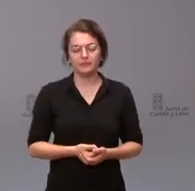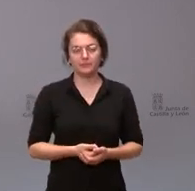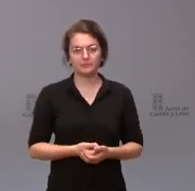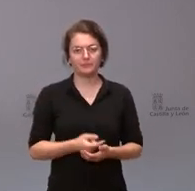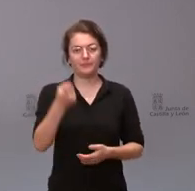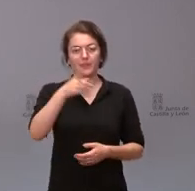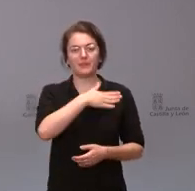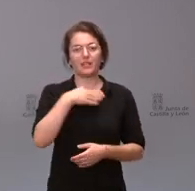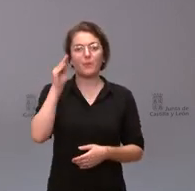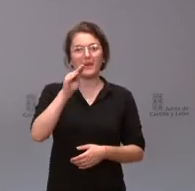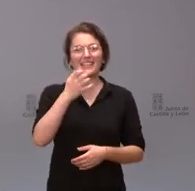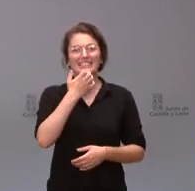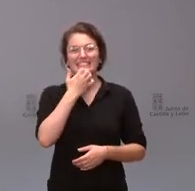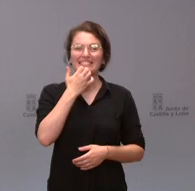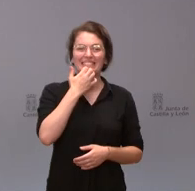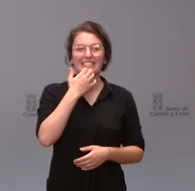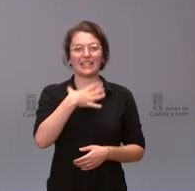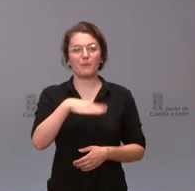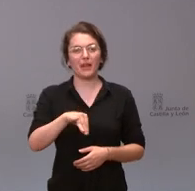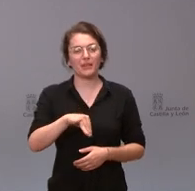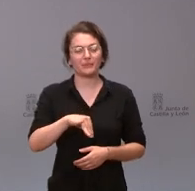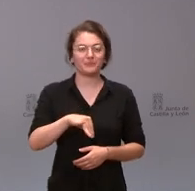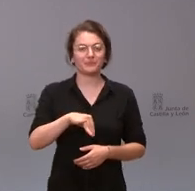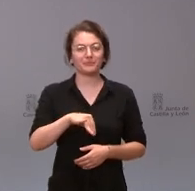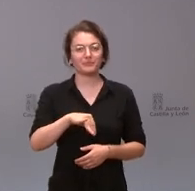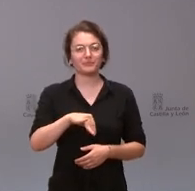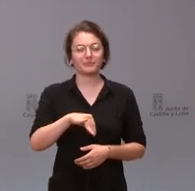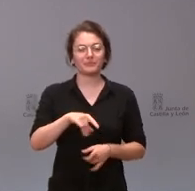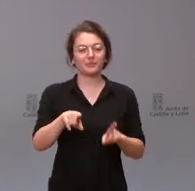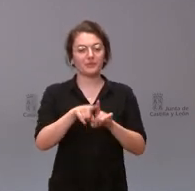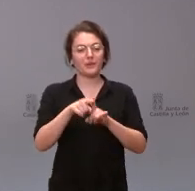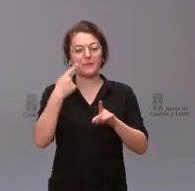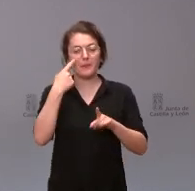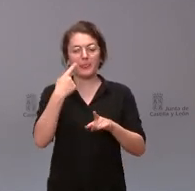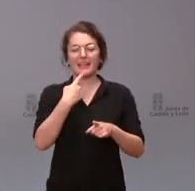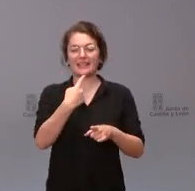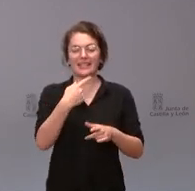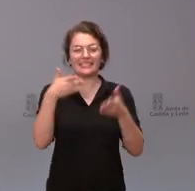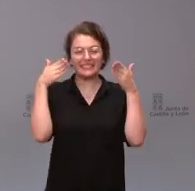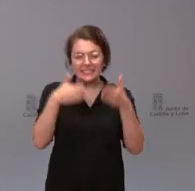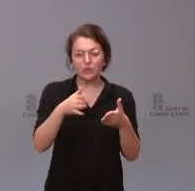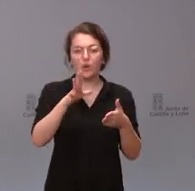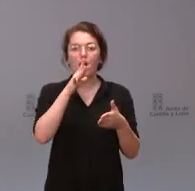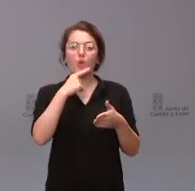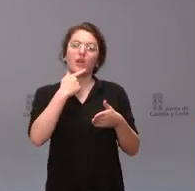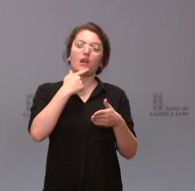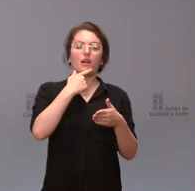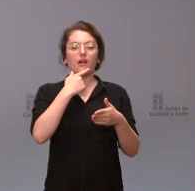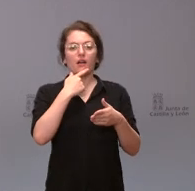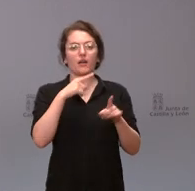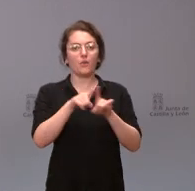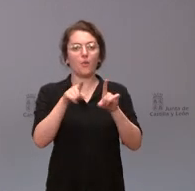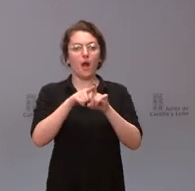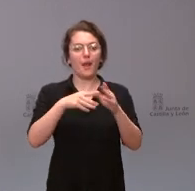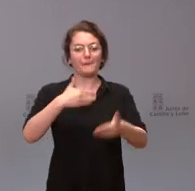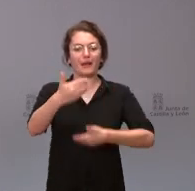pedir si nos puede concretar en qué punto concreto está de tramitación si son los servicios jurídicos los que están ya